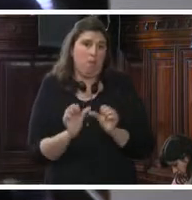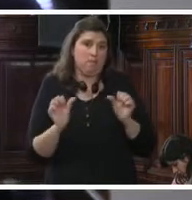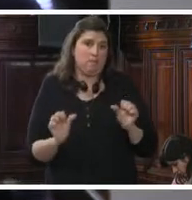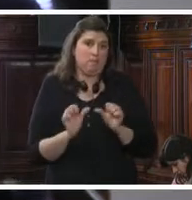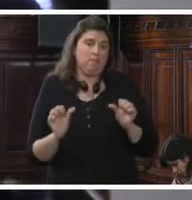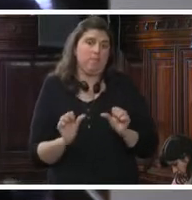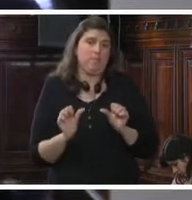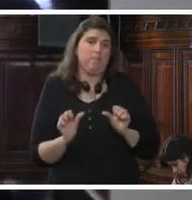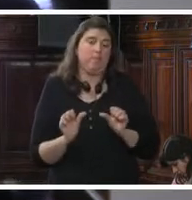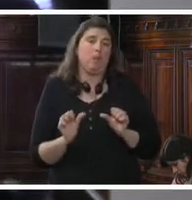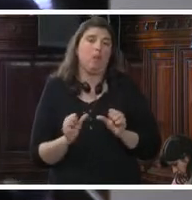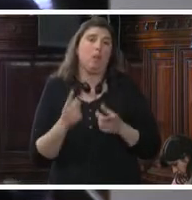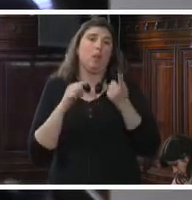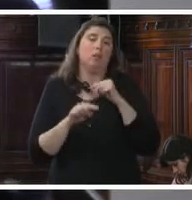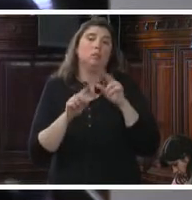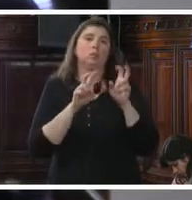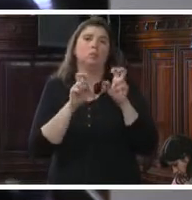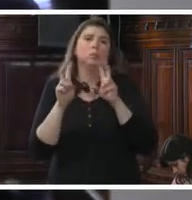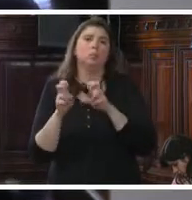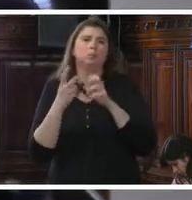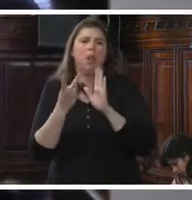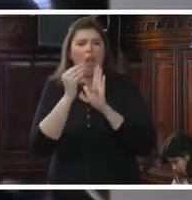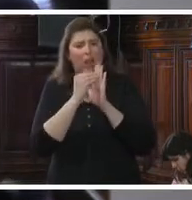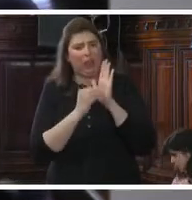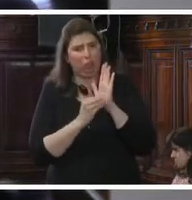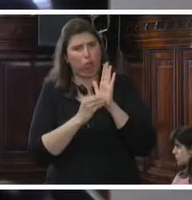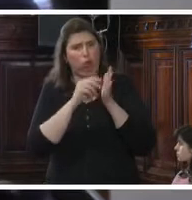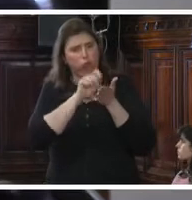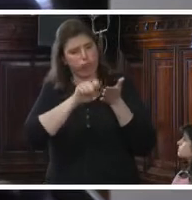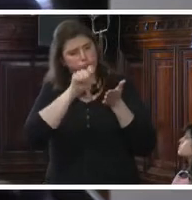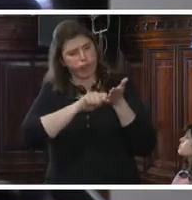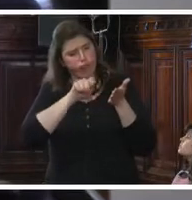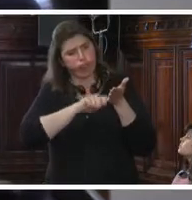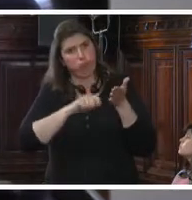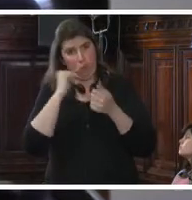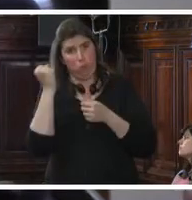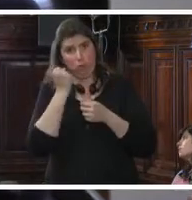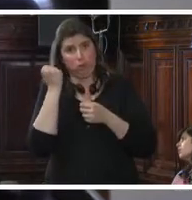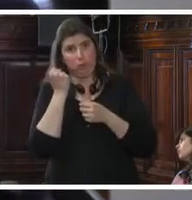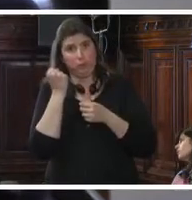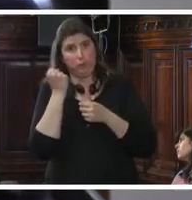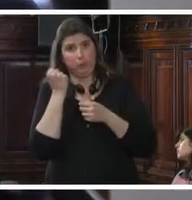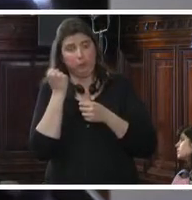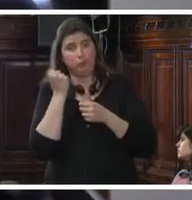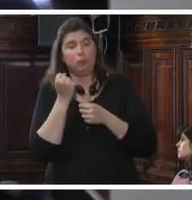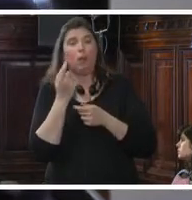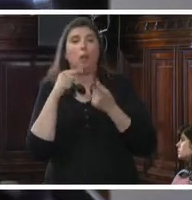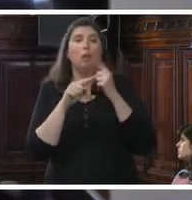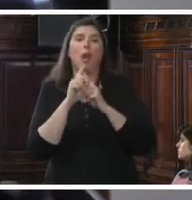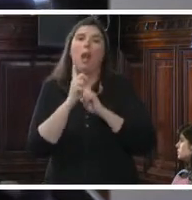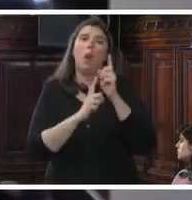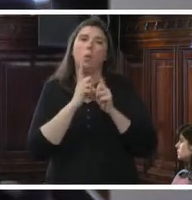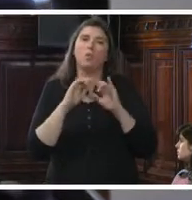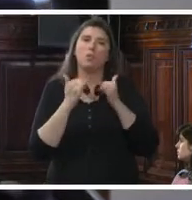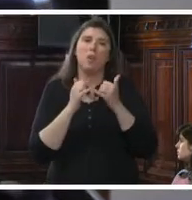Inicialmente se ha plantado un tema de falta de registro y de subregistro. En algunos espacios ya he dicho